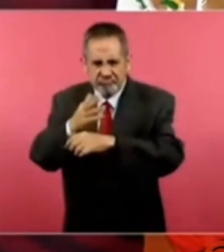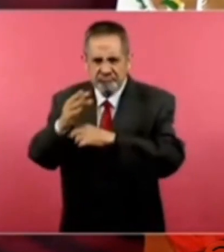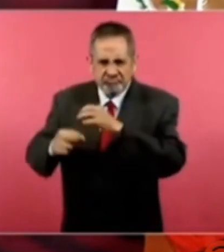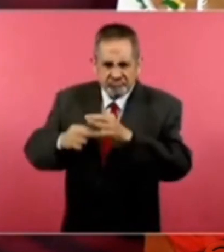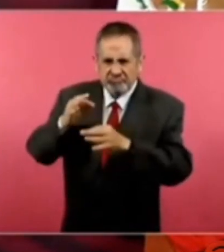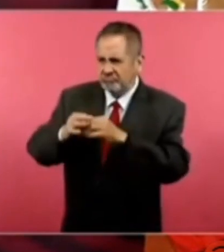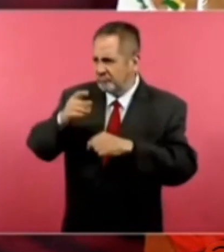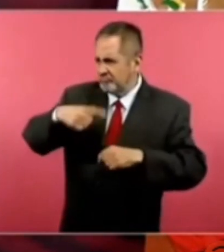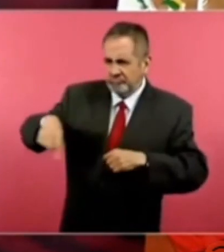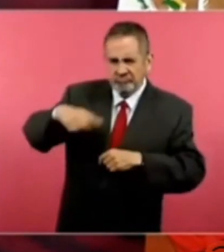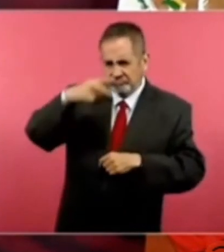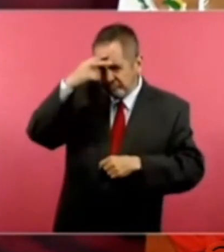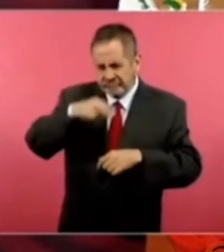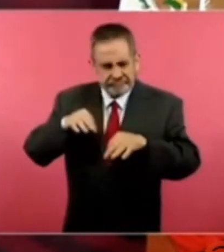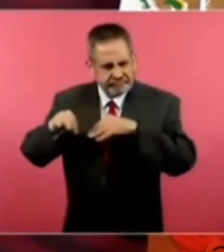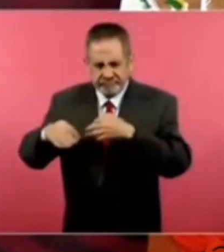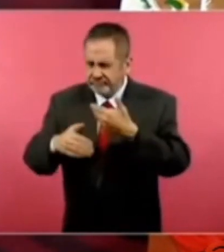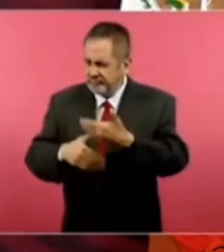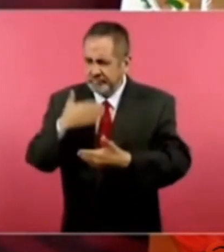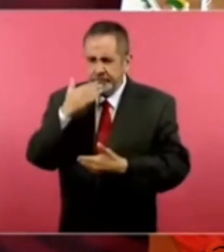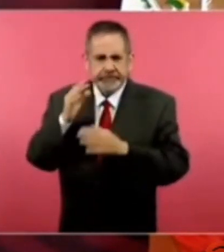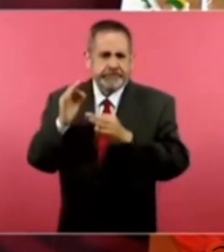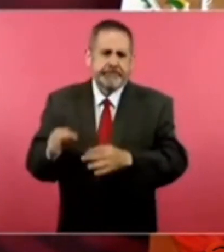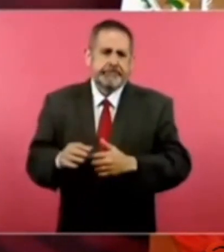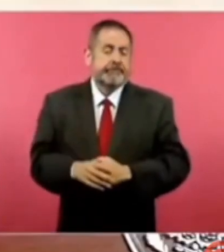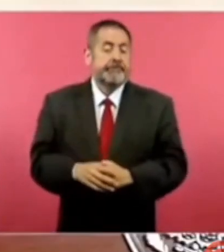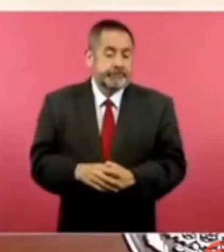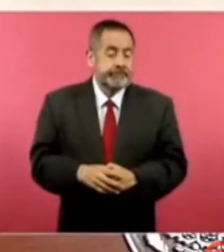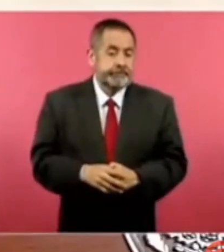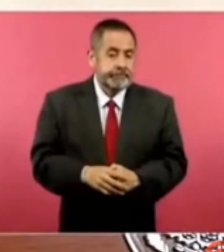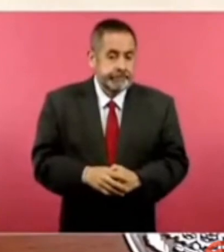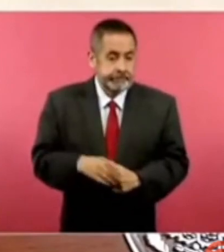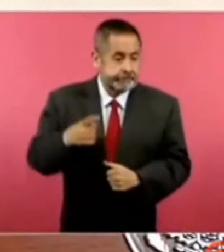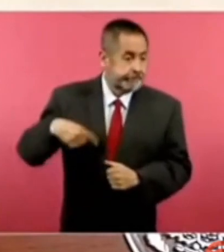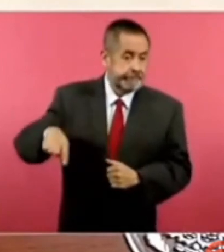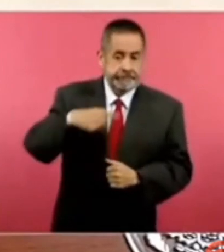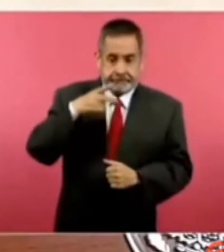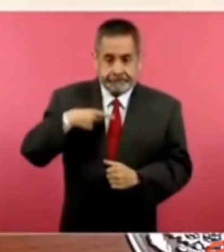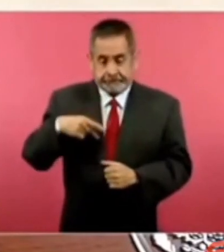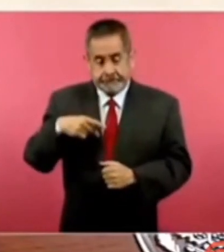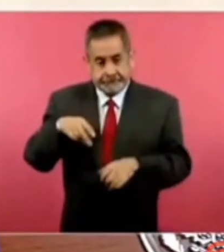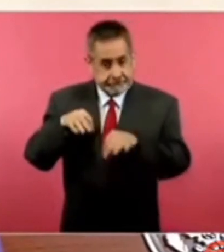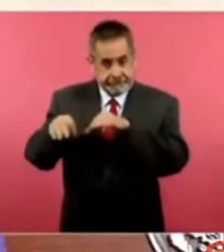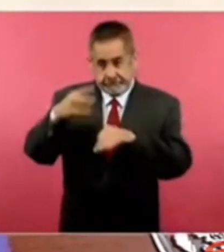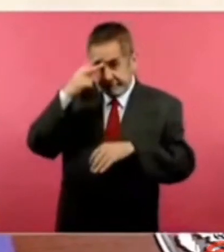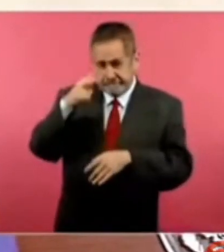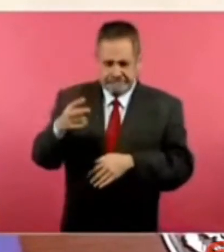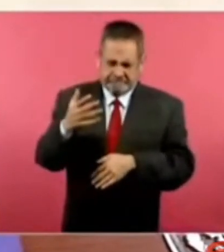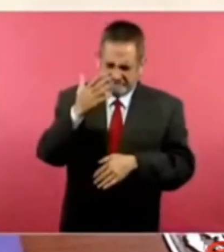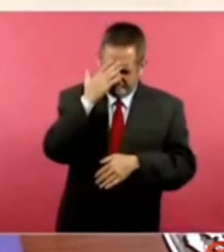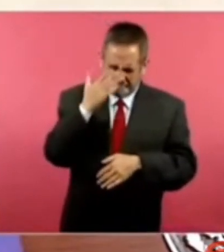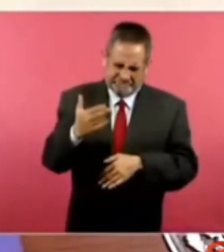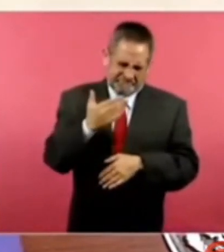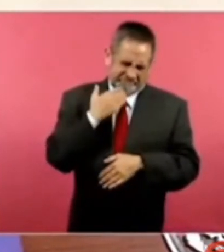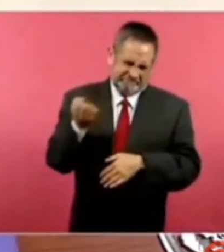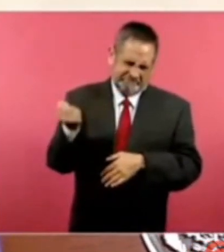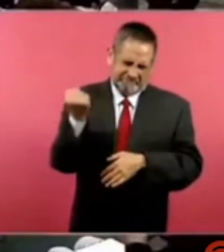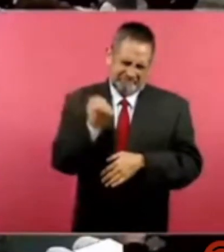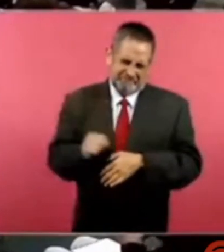obreros mexicanos. Los trabajadores de México son de los mejores del mundo.